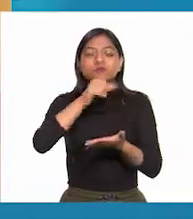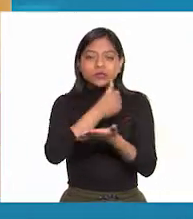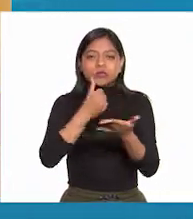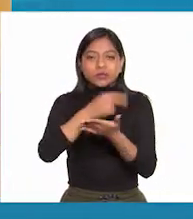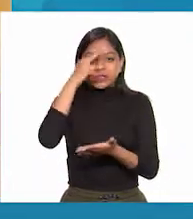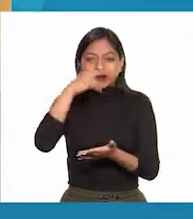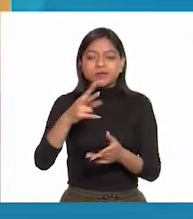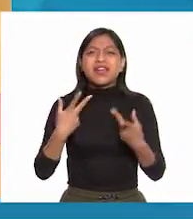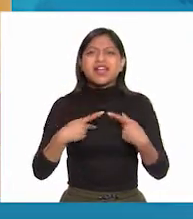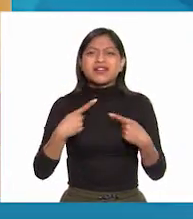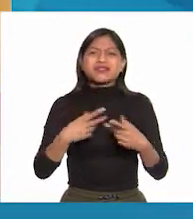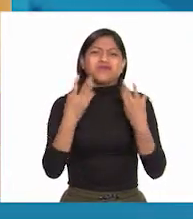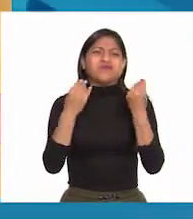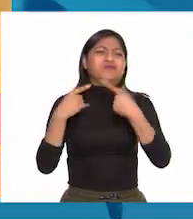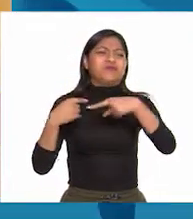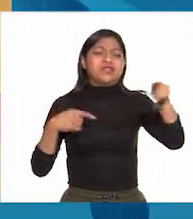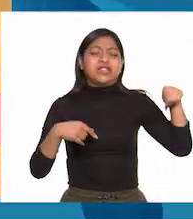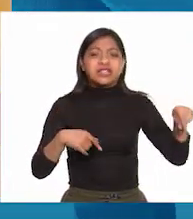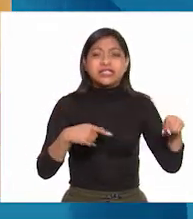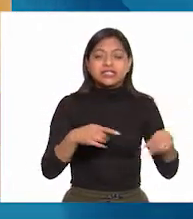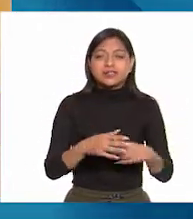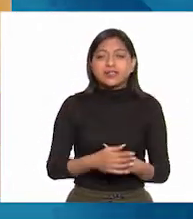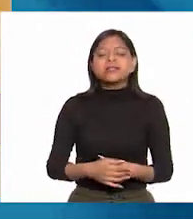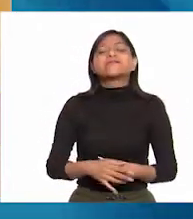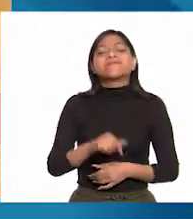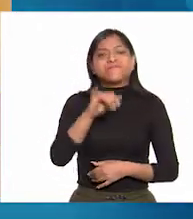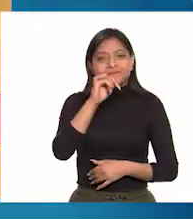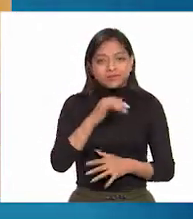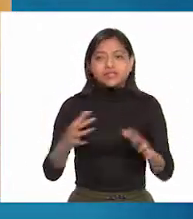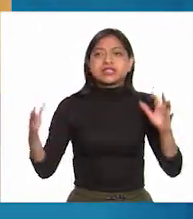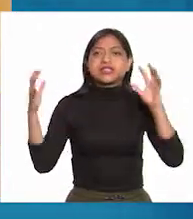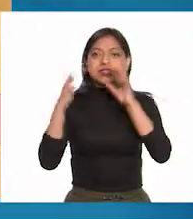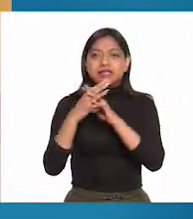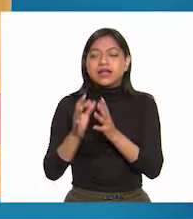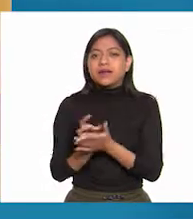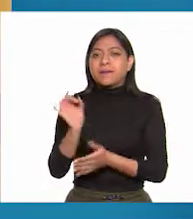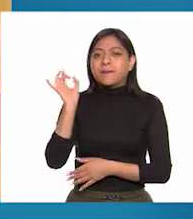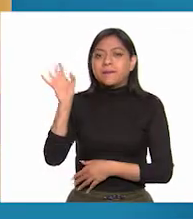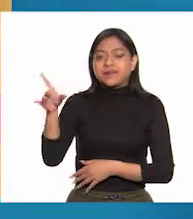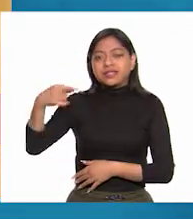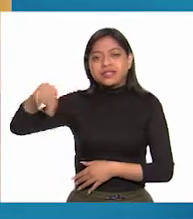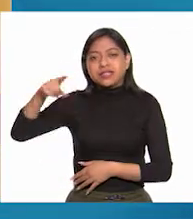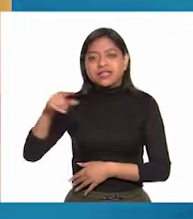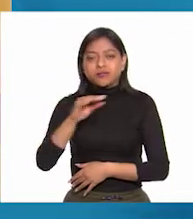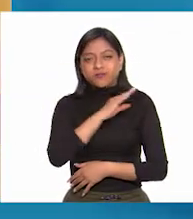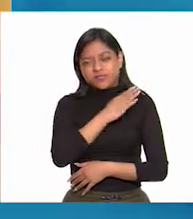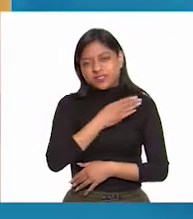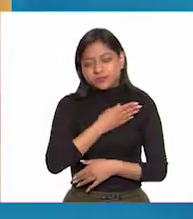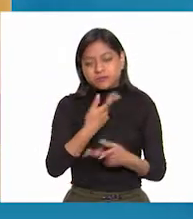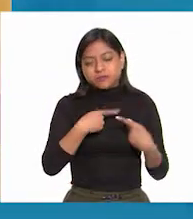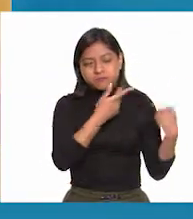muchedumbre heterogénea e impreparada se enfrentó y derrotó a mil criollos realistas.